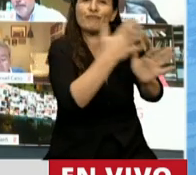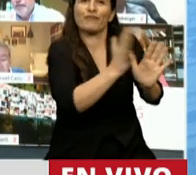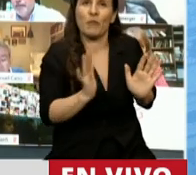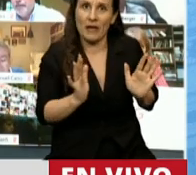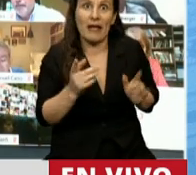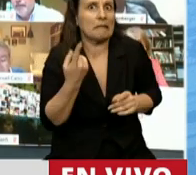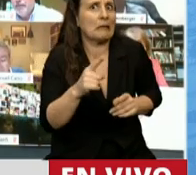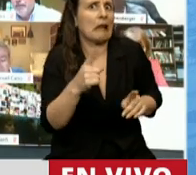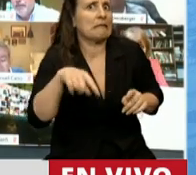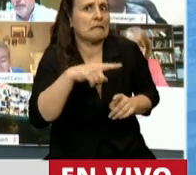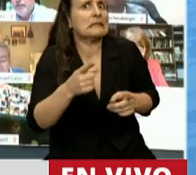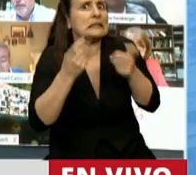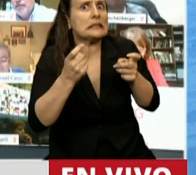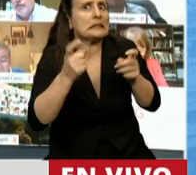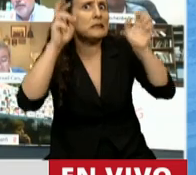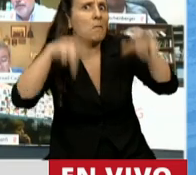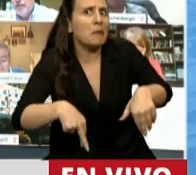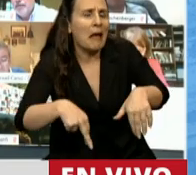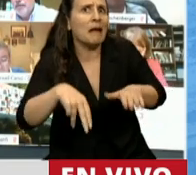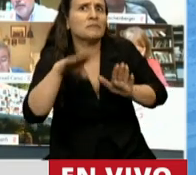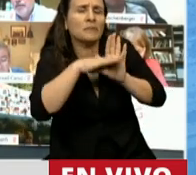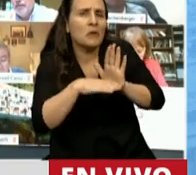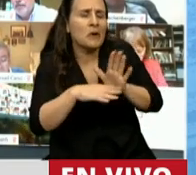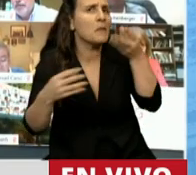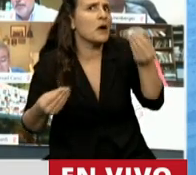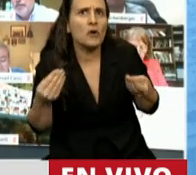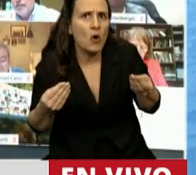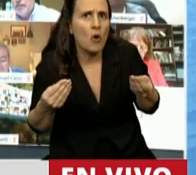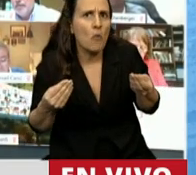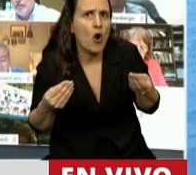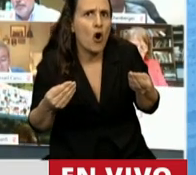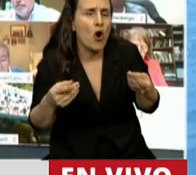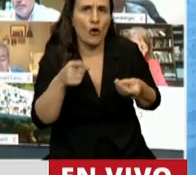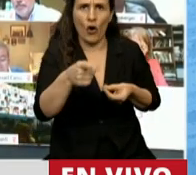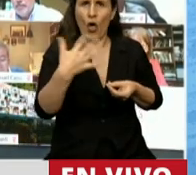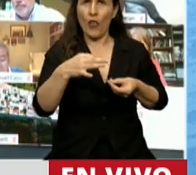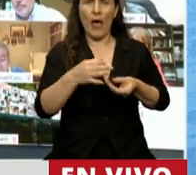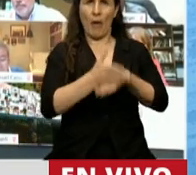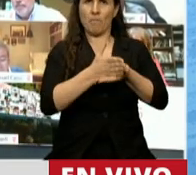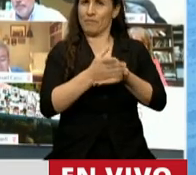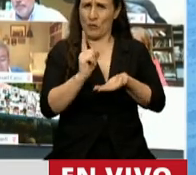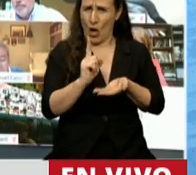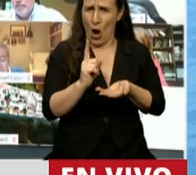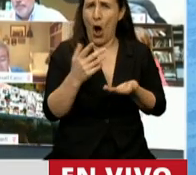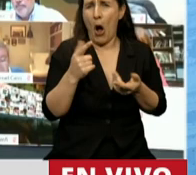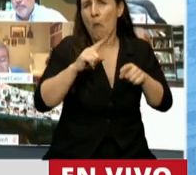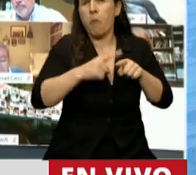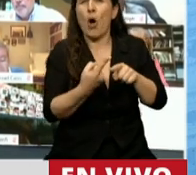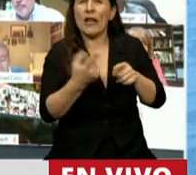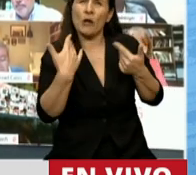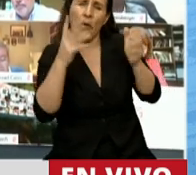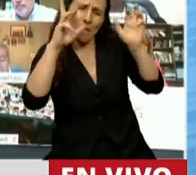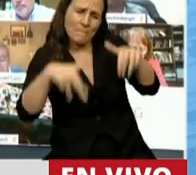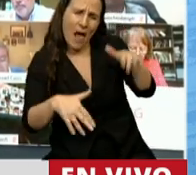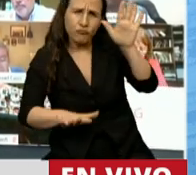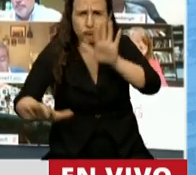programa, un programa, un plan. No es ser dogmático. En la política uno puede diseñar